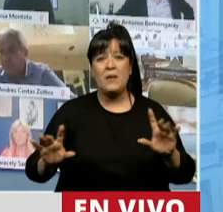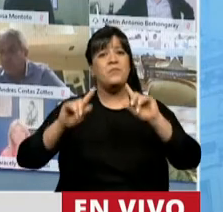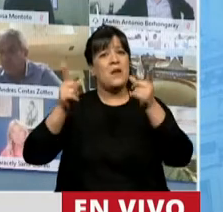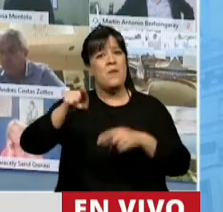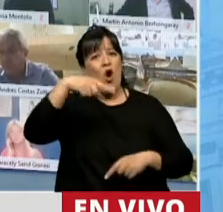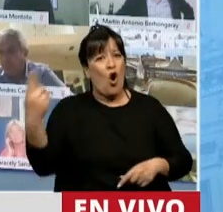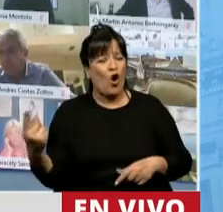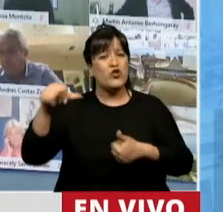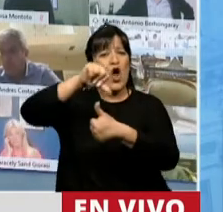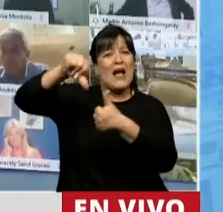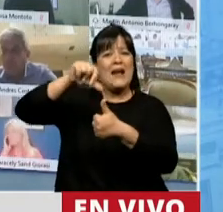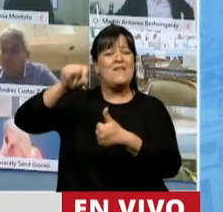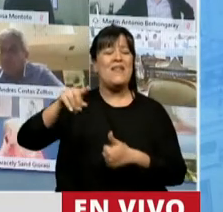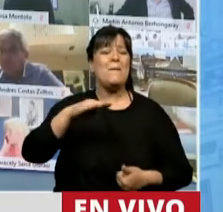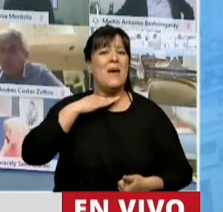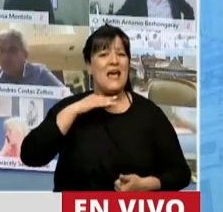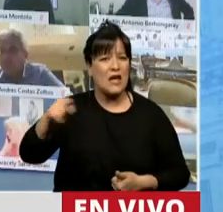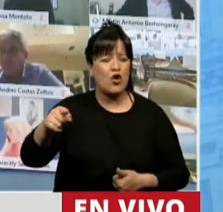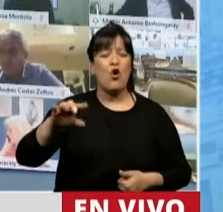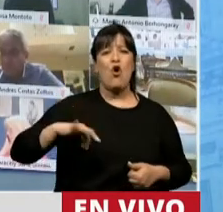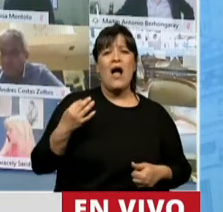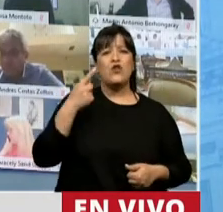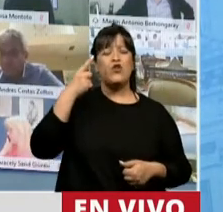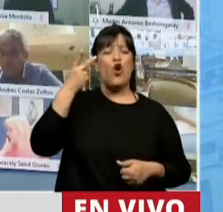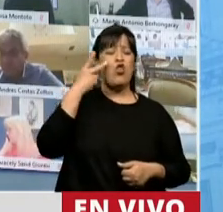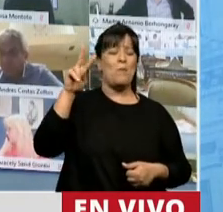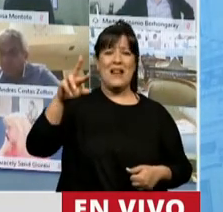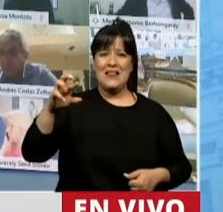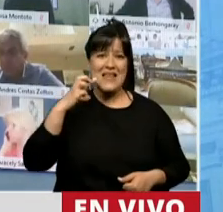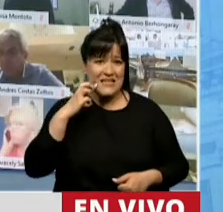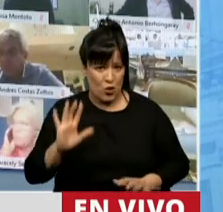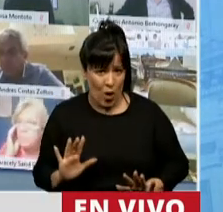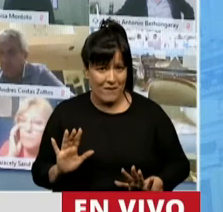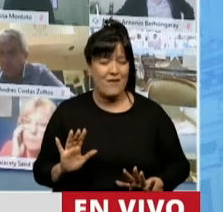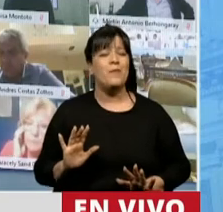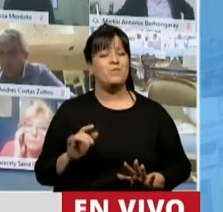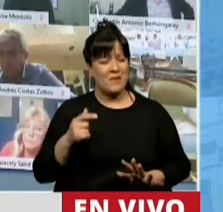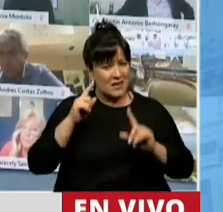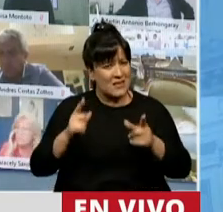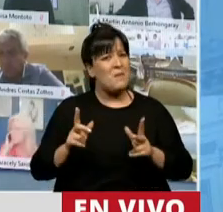sargazo en el Caribe mexicano en el año 2019 y, señor presidente,